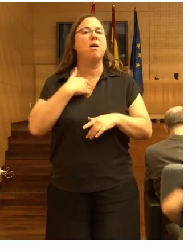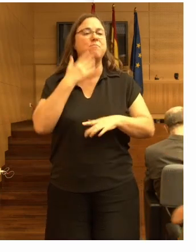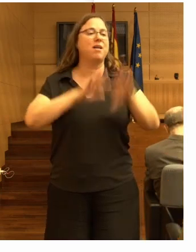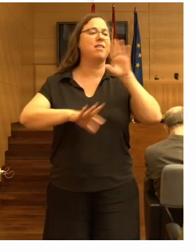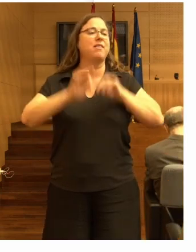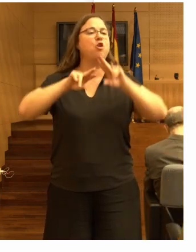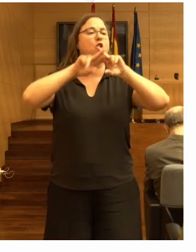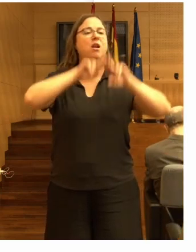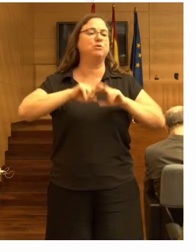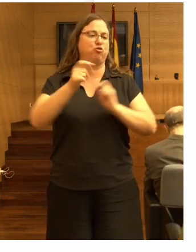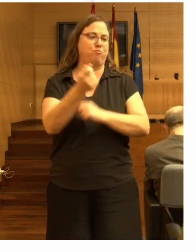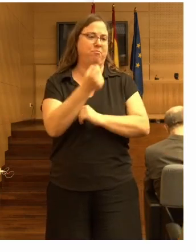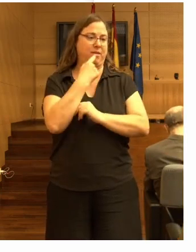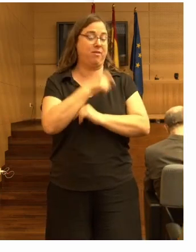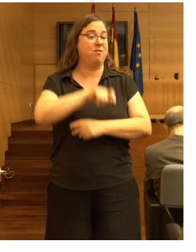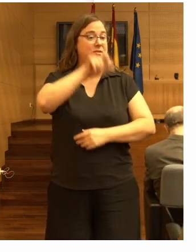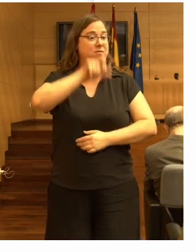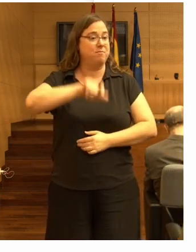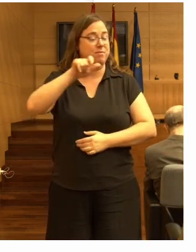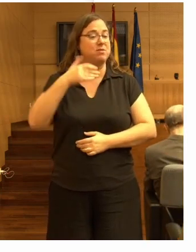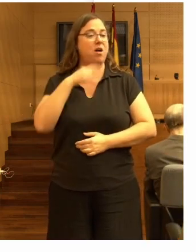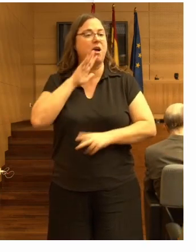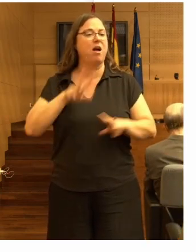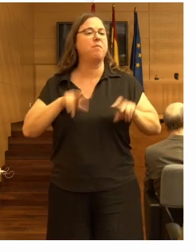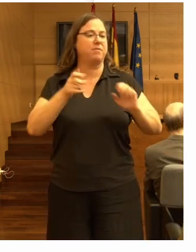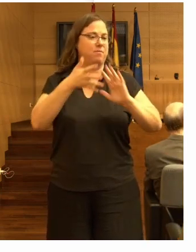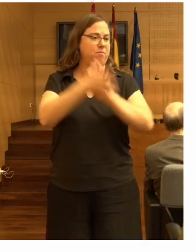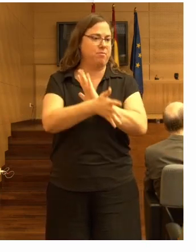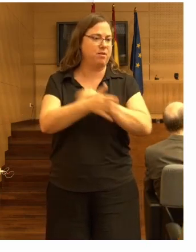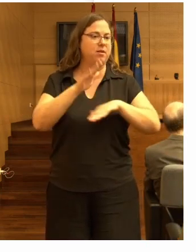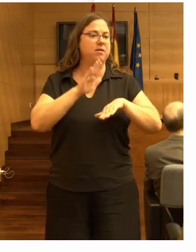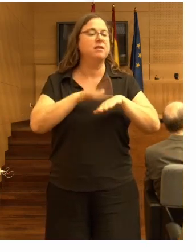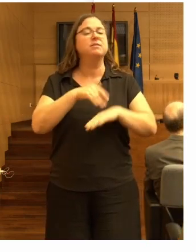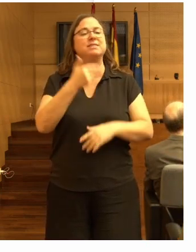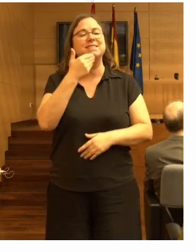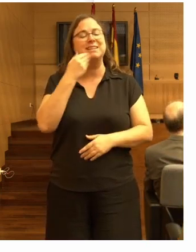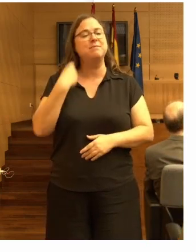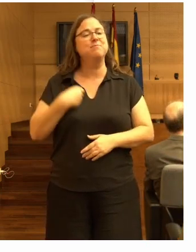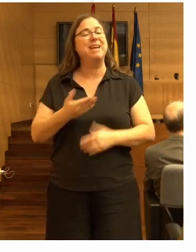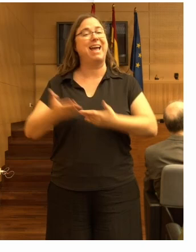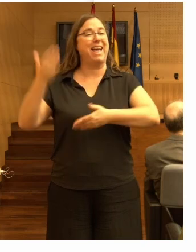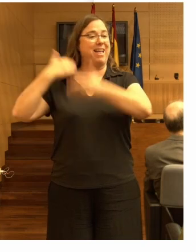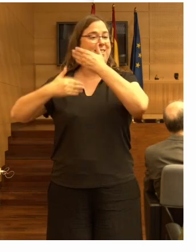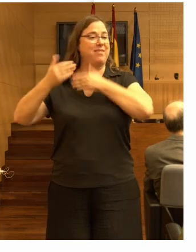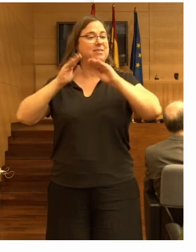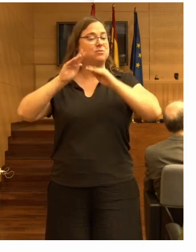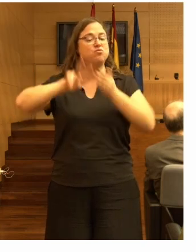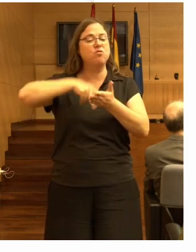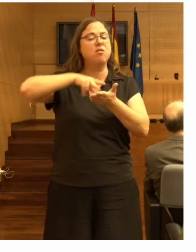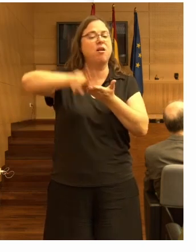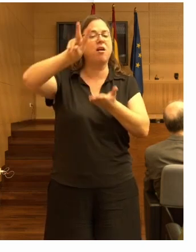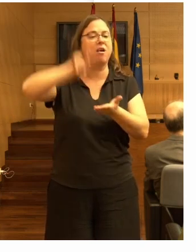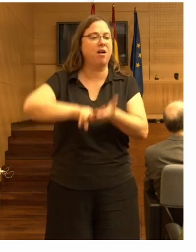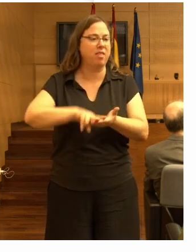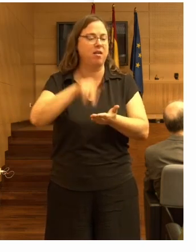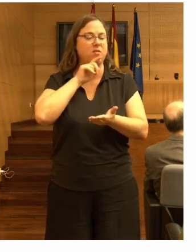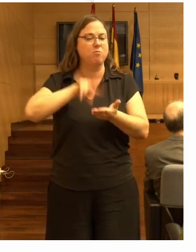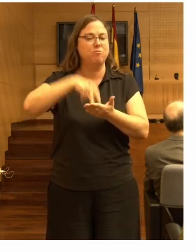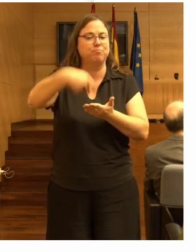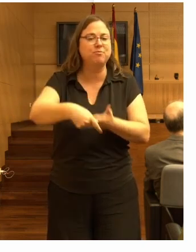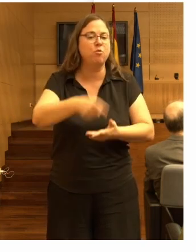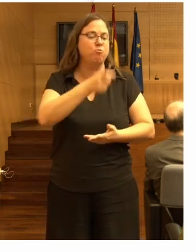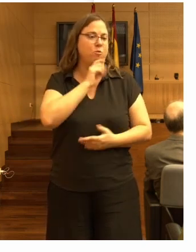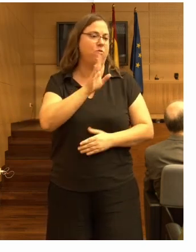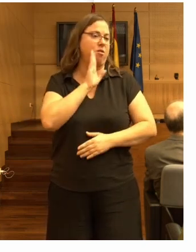medicación de la persona que he dicho al principio y también esos antecedentes de caídas previas,